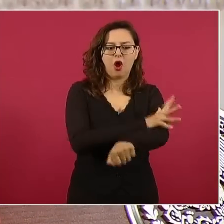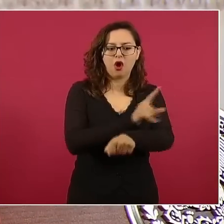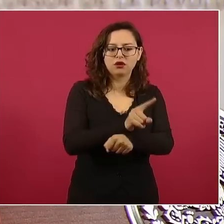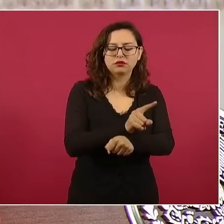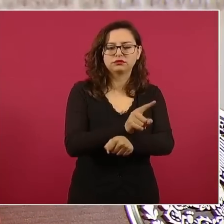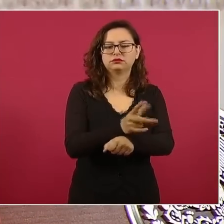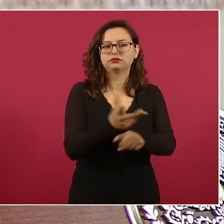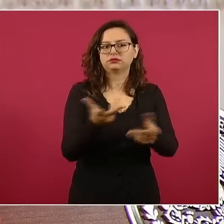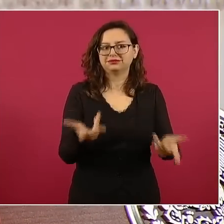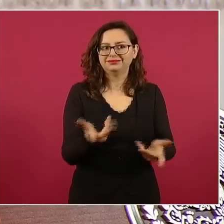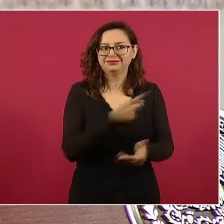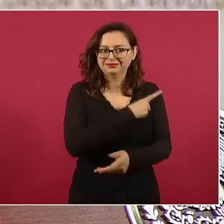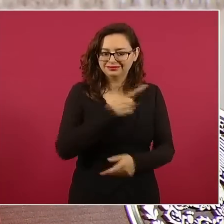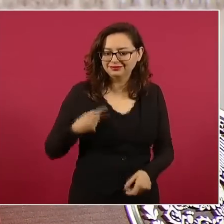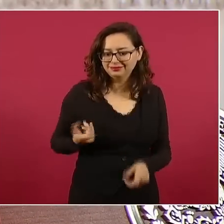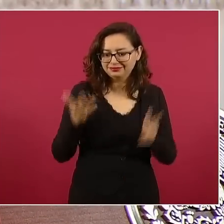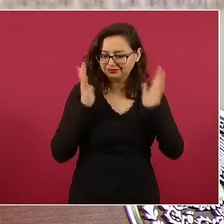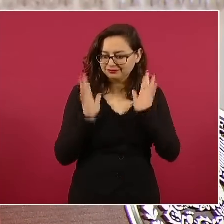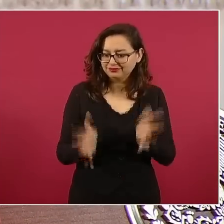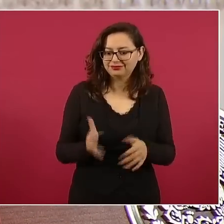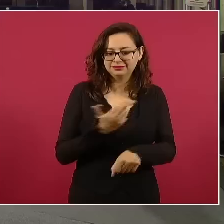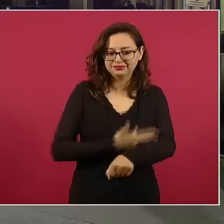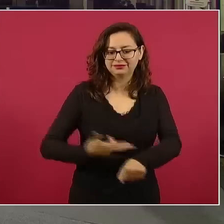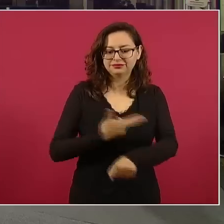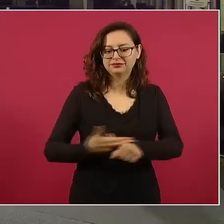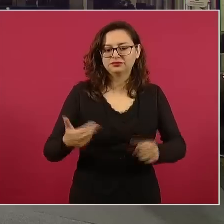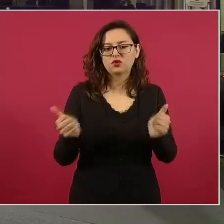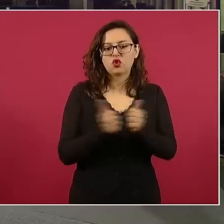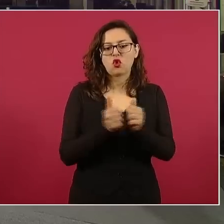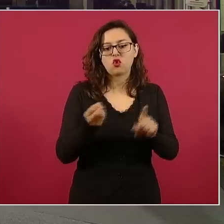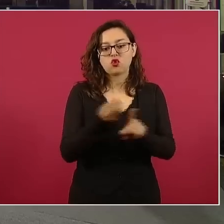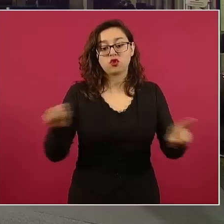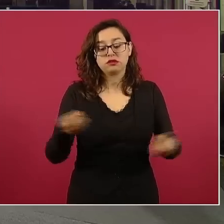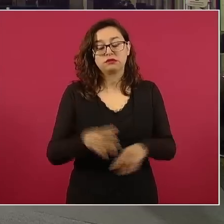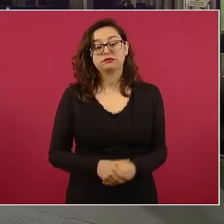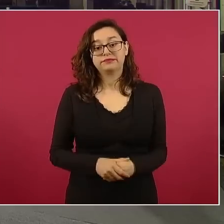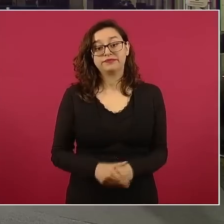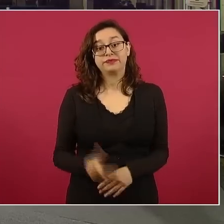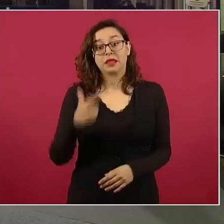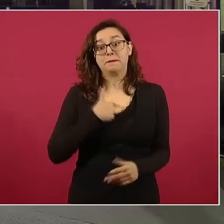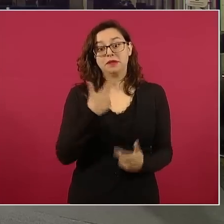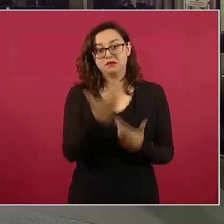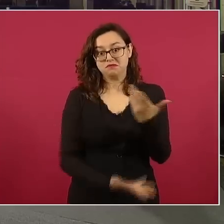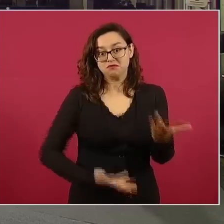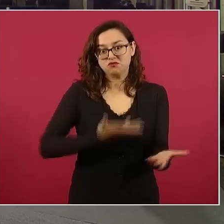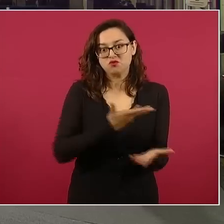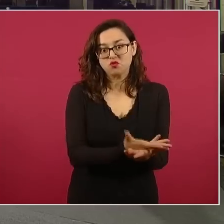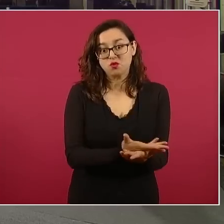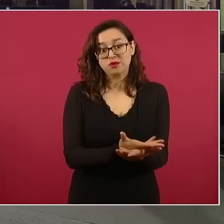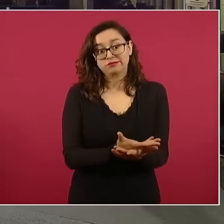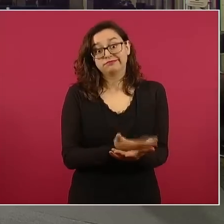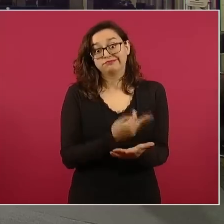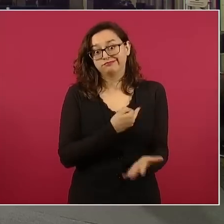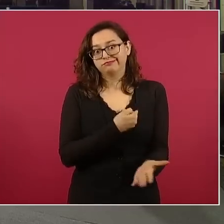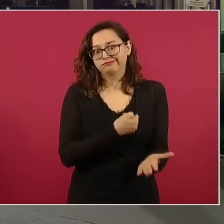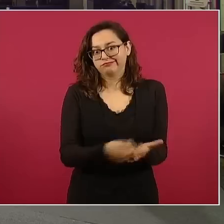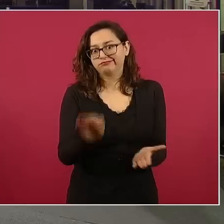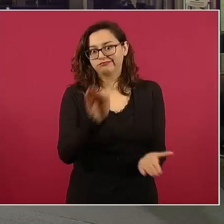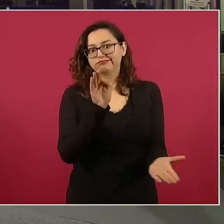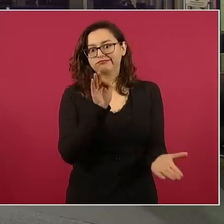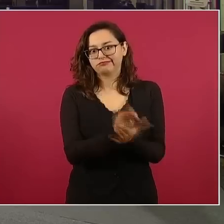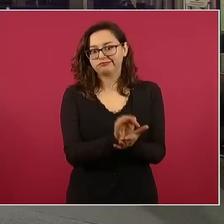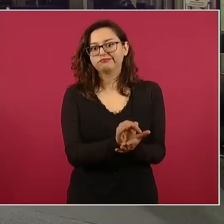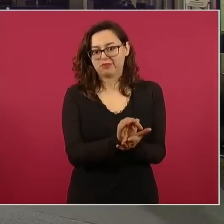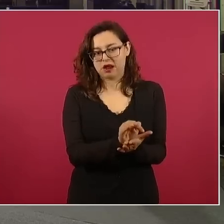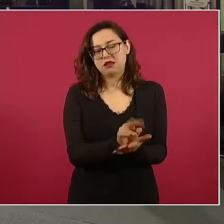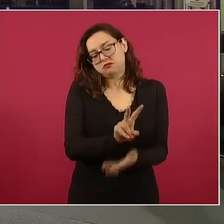Y como fue un planteamiento atrevido, porque